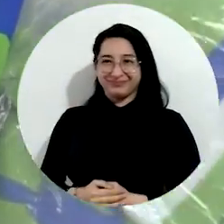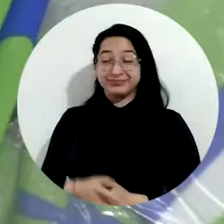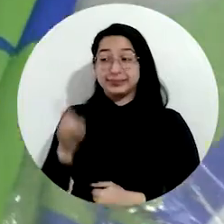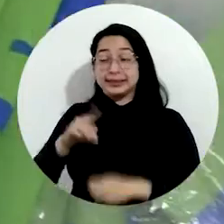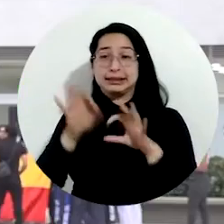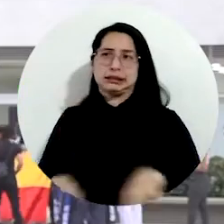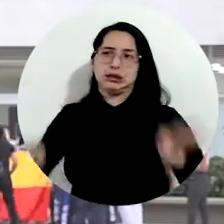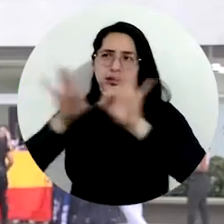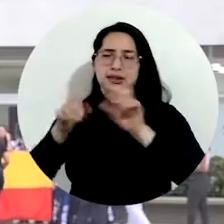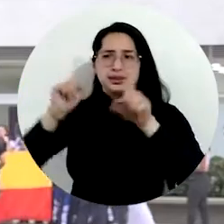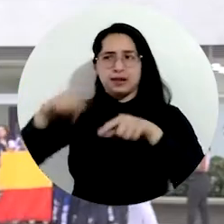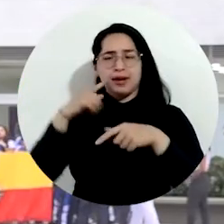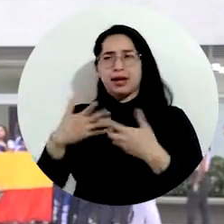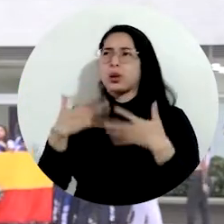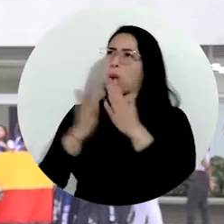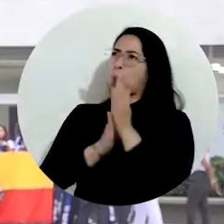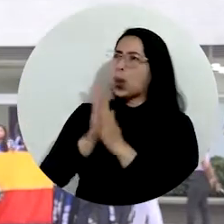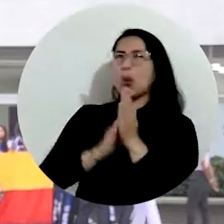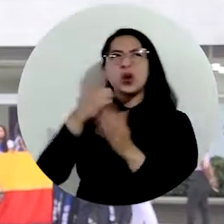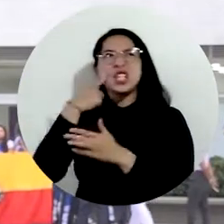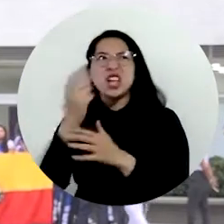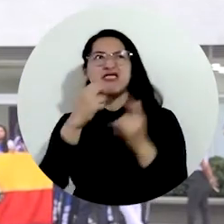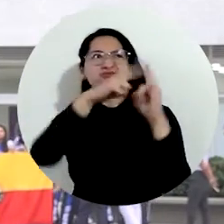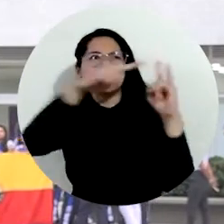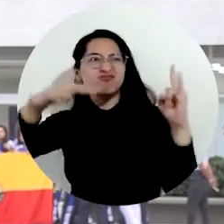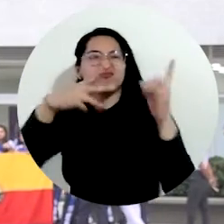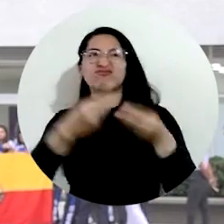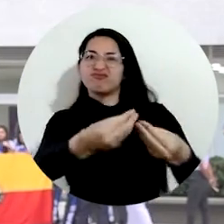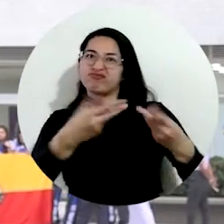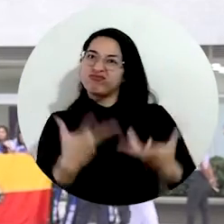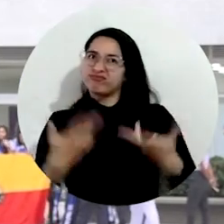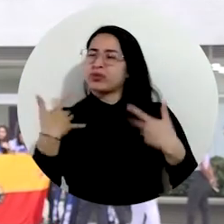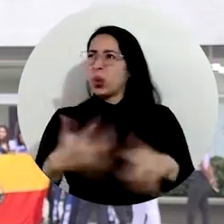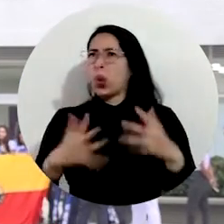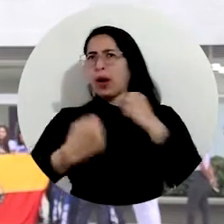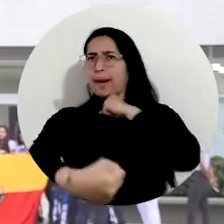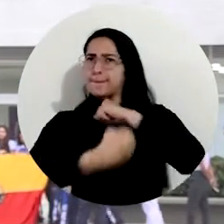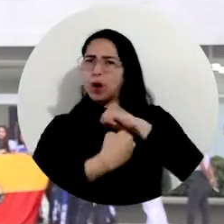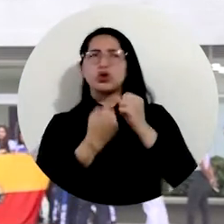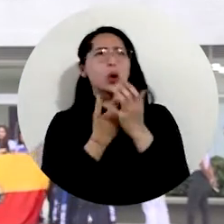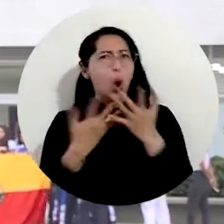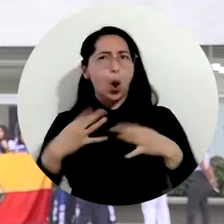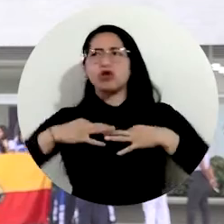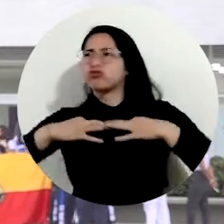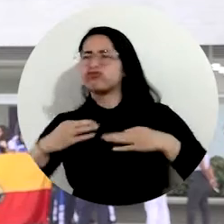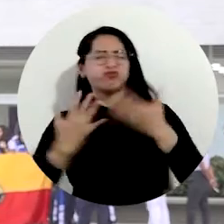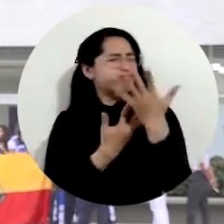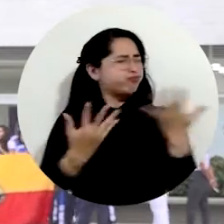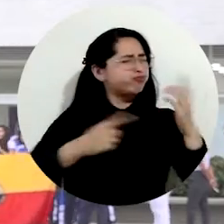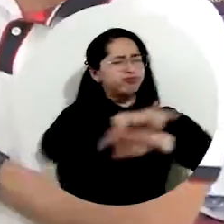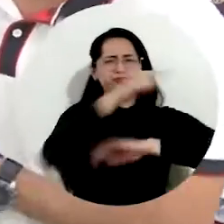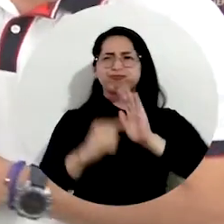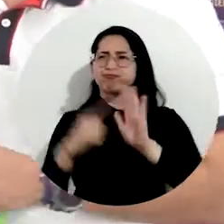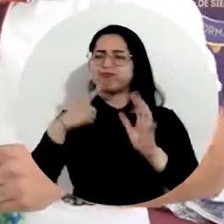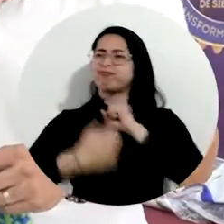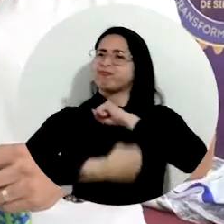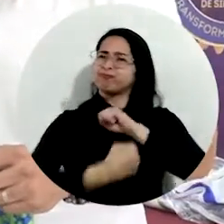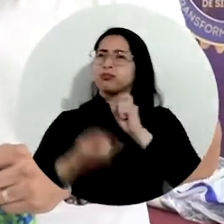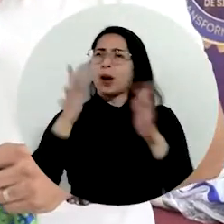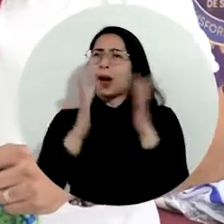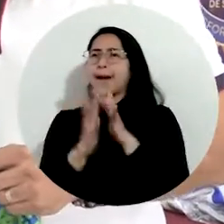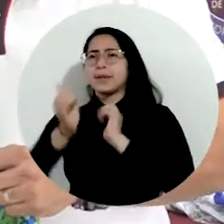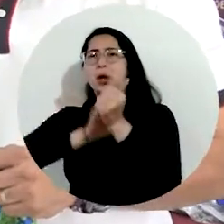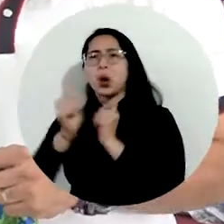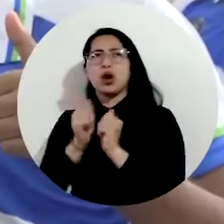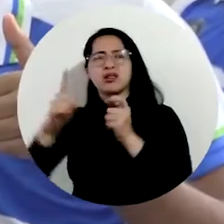Es importante recibir el apoyo de la universidad con la indumentaria deportiva. Esto nos motiva aún